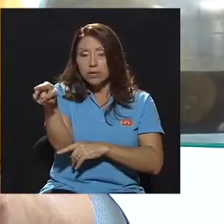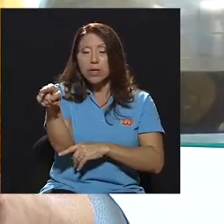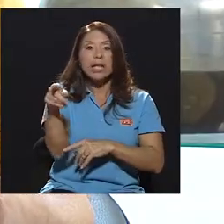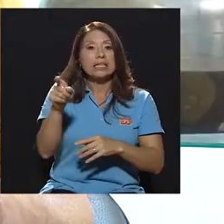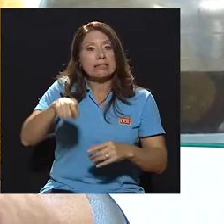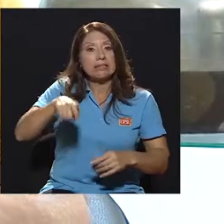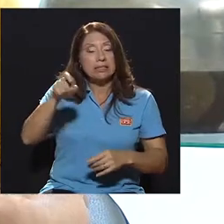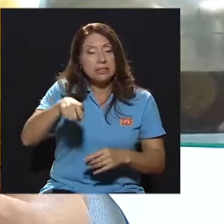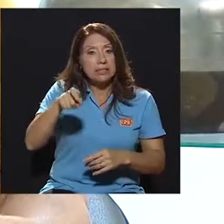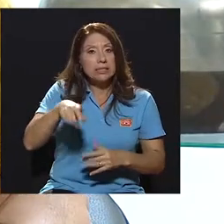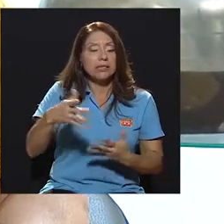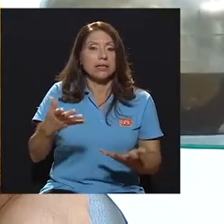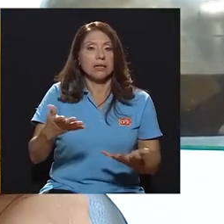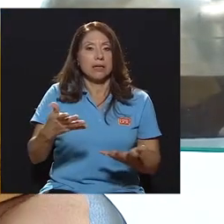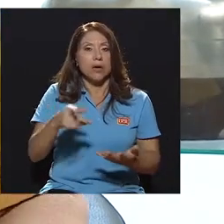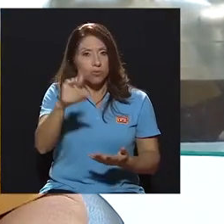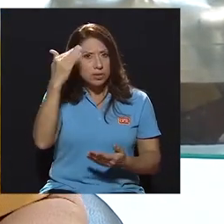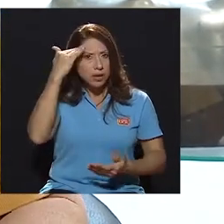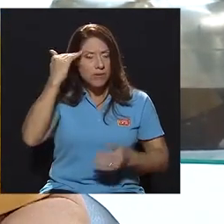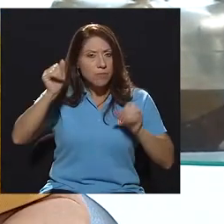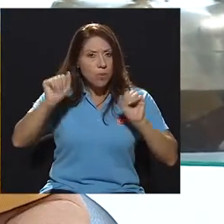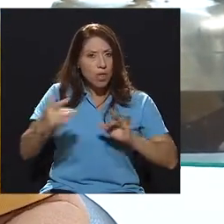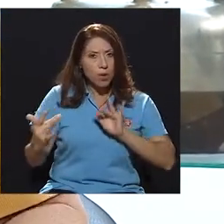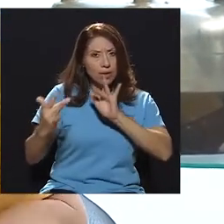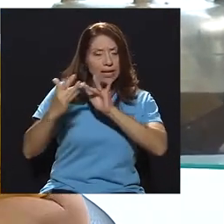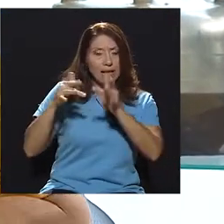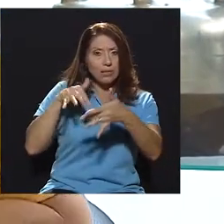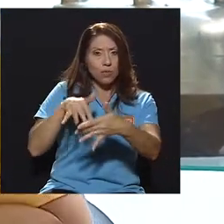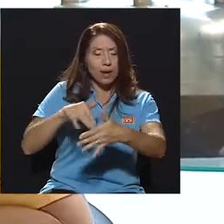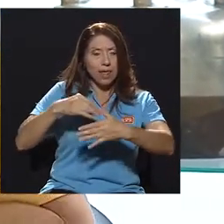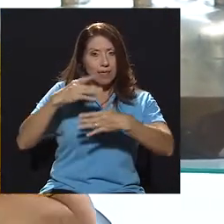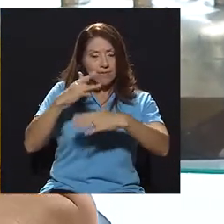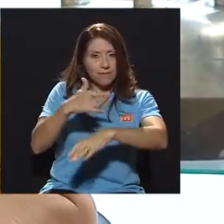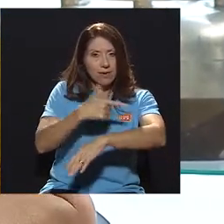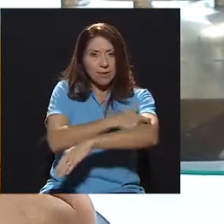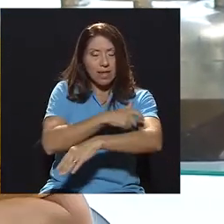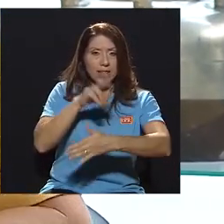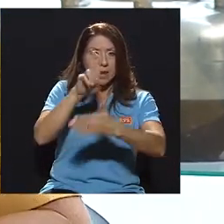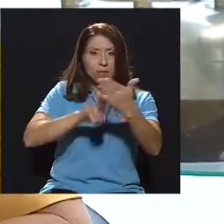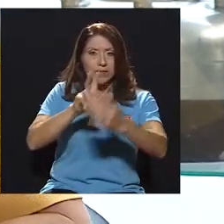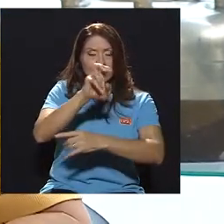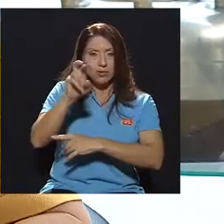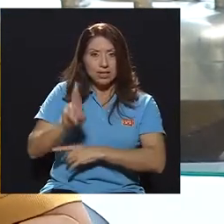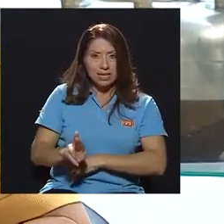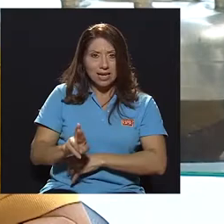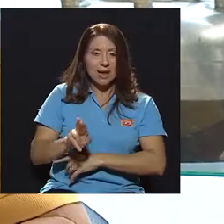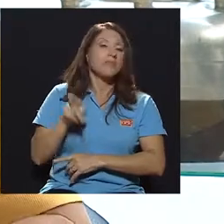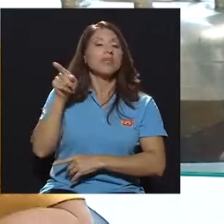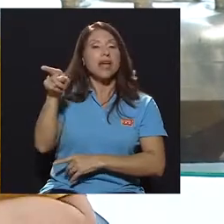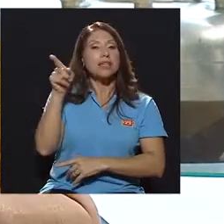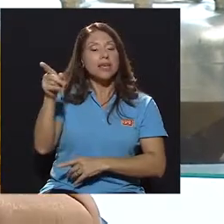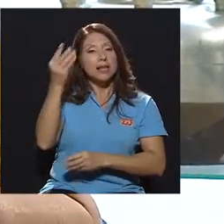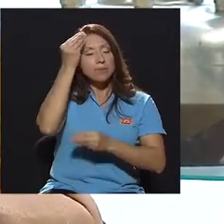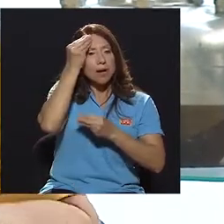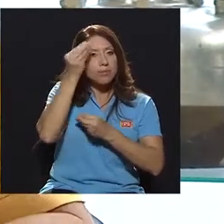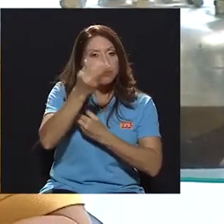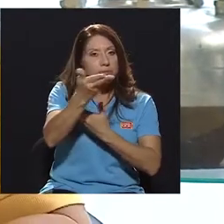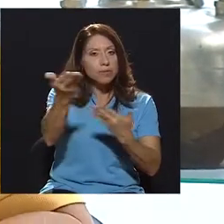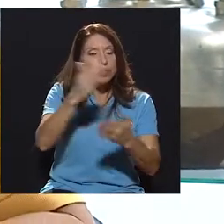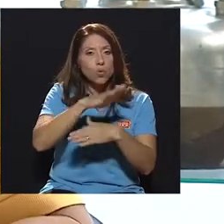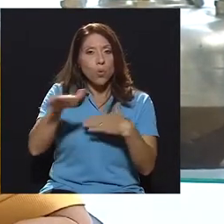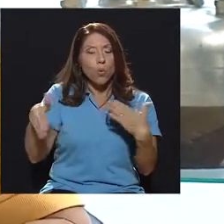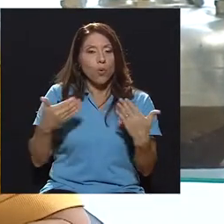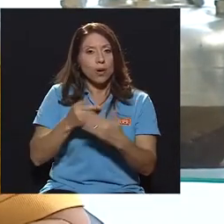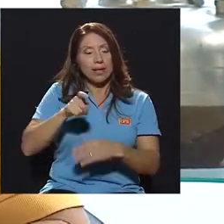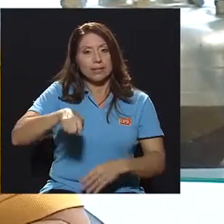pues que necesiten adicionalmente saben que pueden contactar a la escuela de enfermería de la Universidad de Costa Rica y allá les van a dar